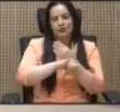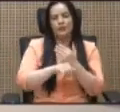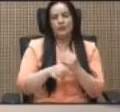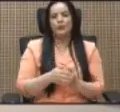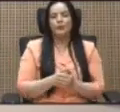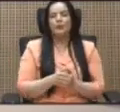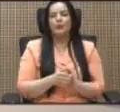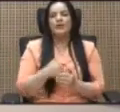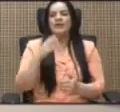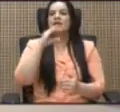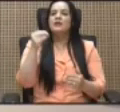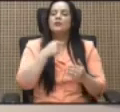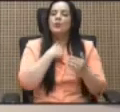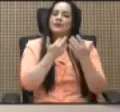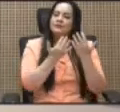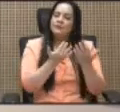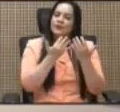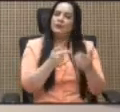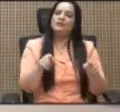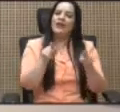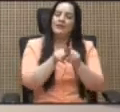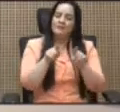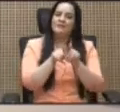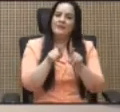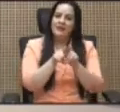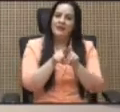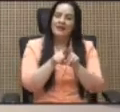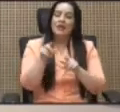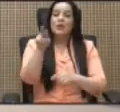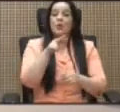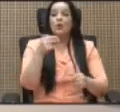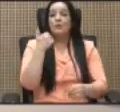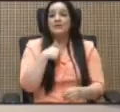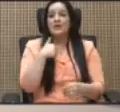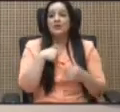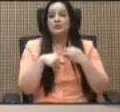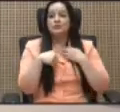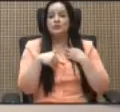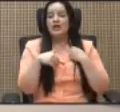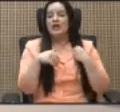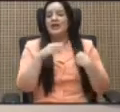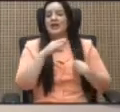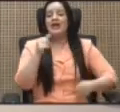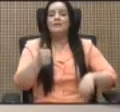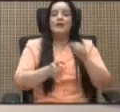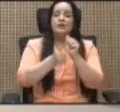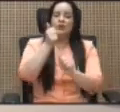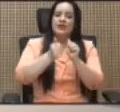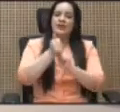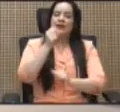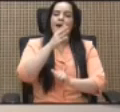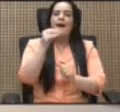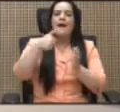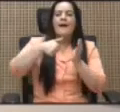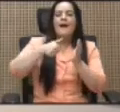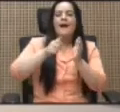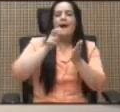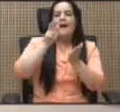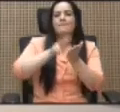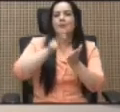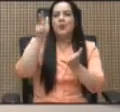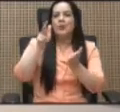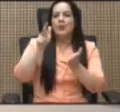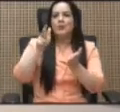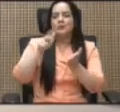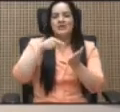y espero también que los compañeros, por lo menos la mayoría, aprobemos este